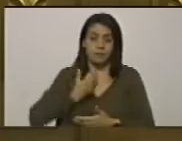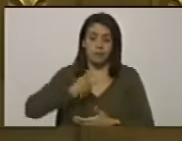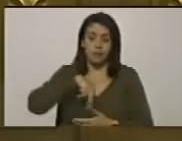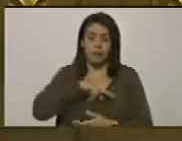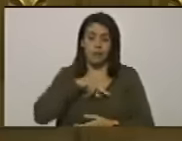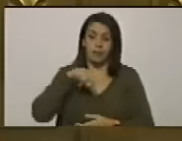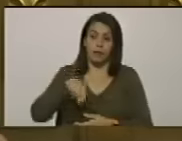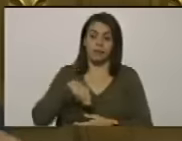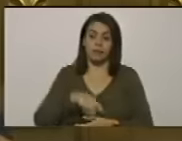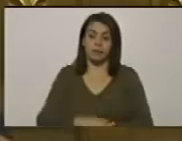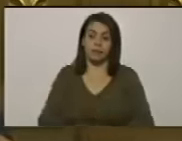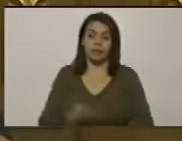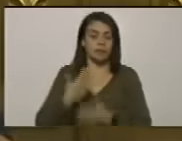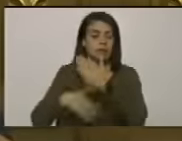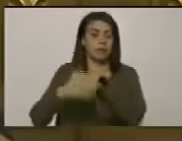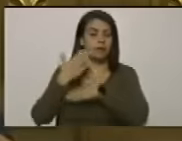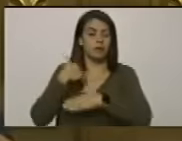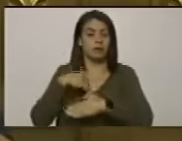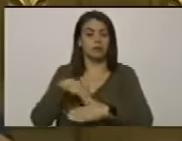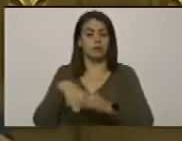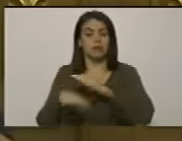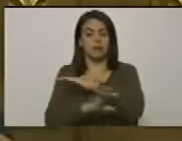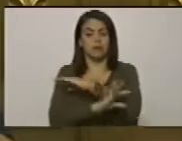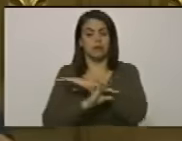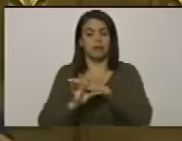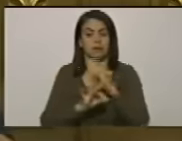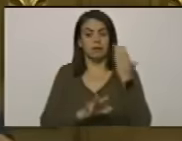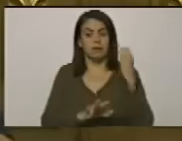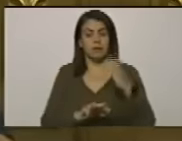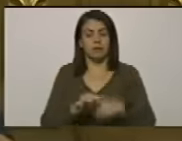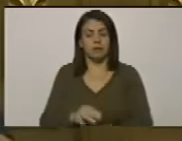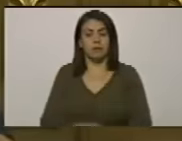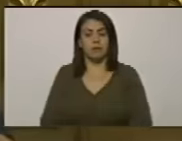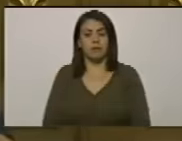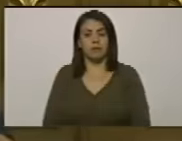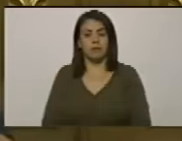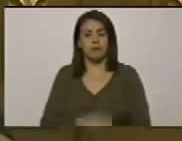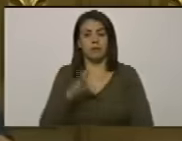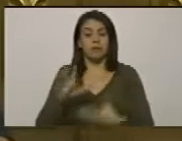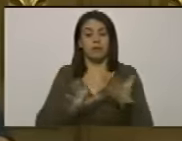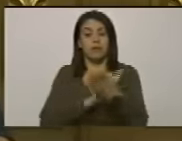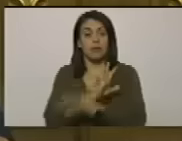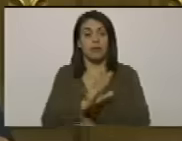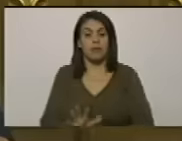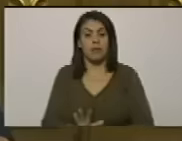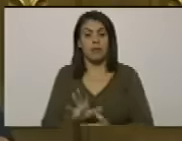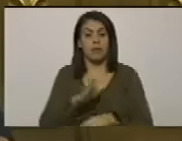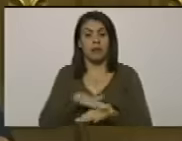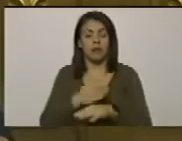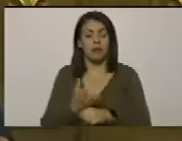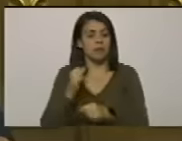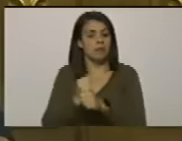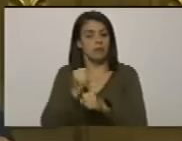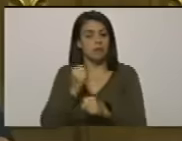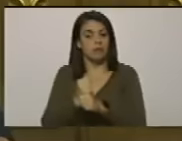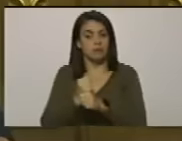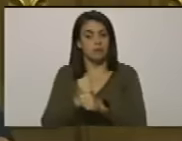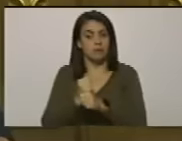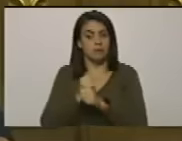nosotros en esa oportunidad estando por la frontera con Colombia se nos presentó de que bueno por razones de trabajo